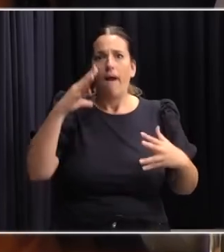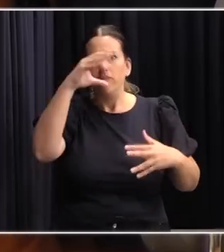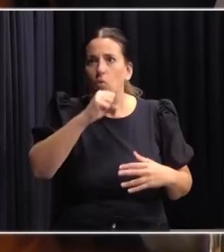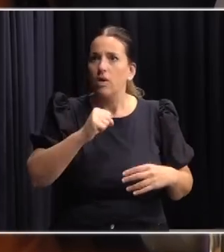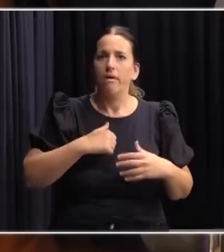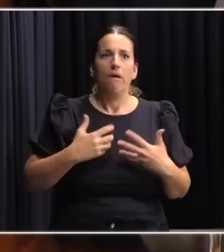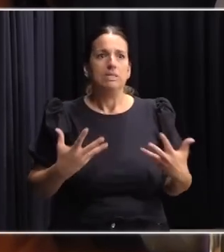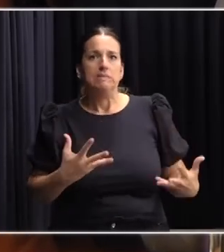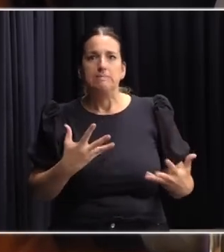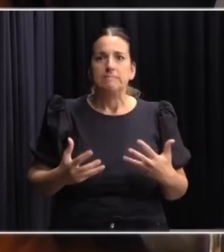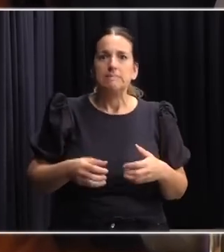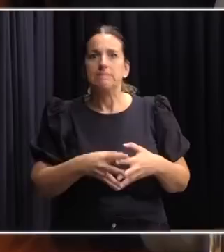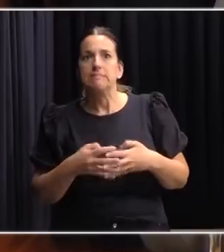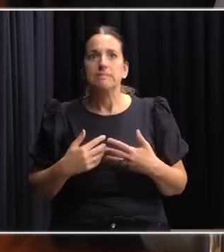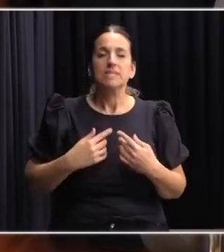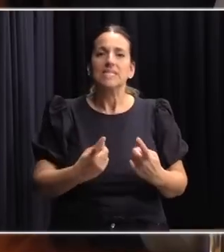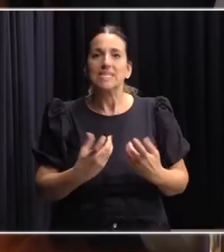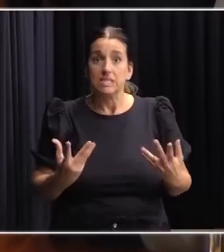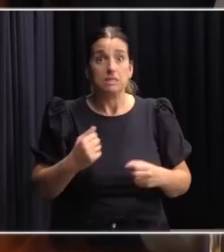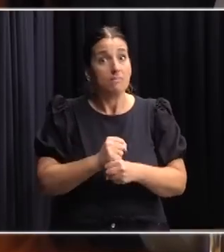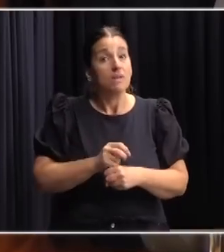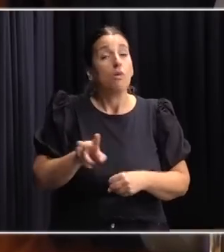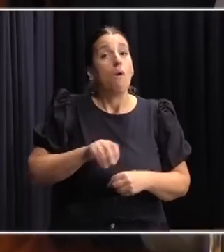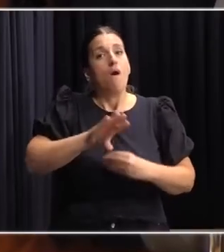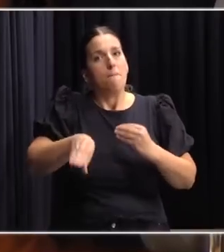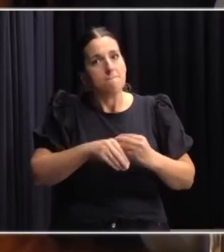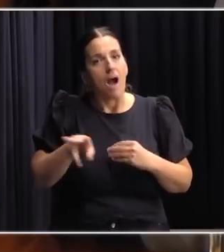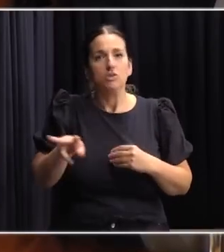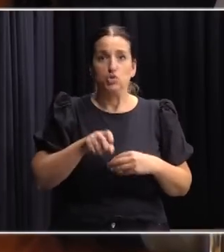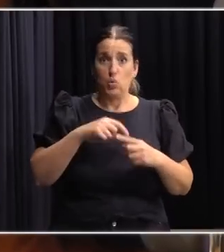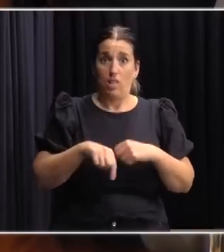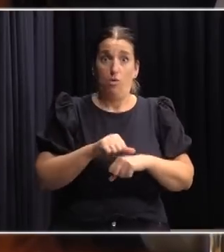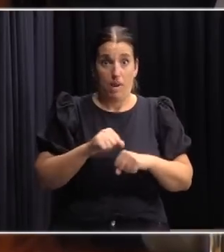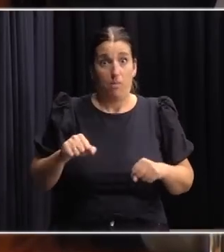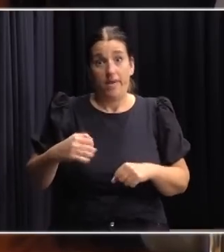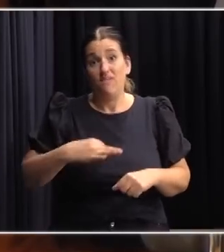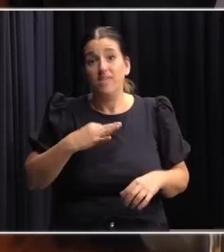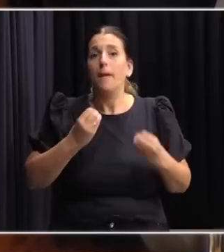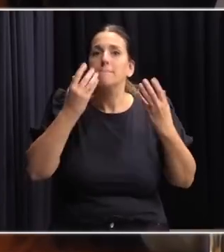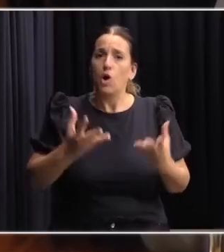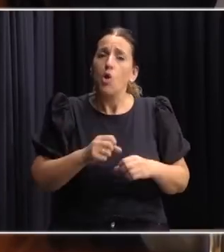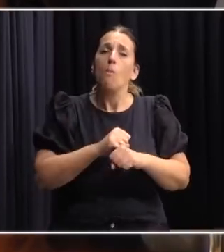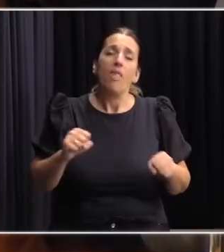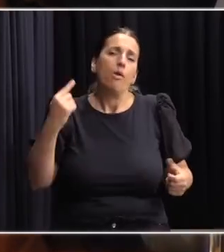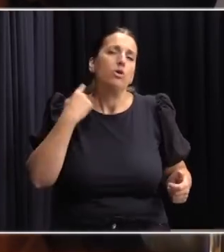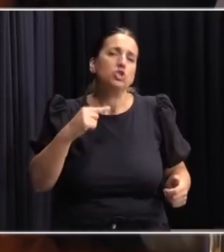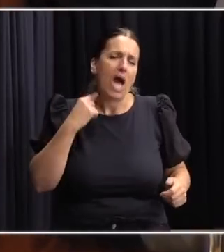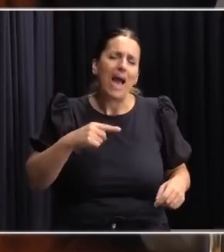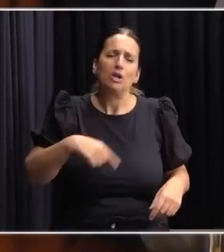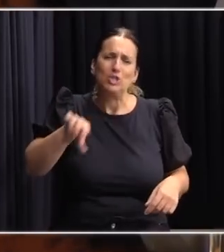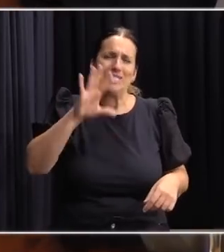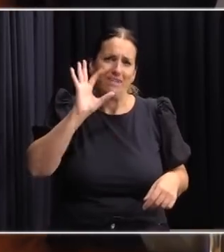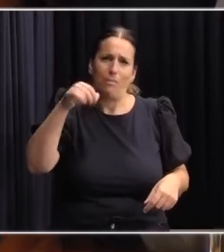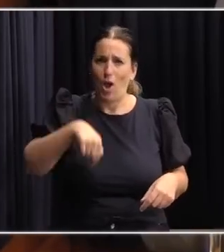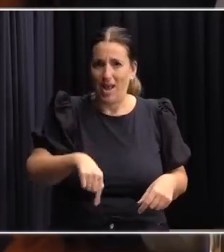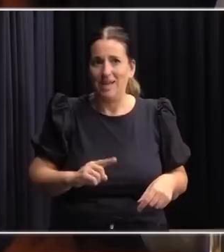o porque además de querer estar ocupado, necesita un ingreso extra para subsistir, que hace alguna changa, y sabemos como